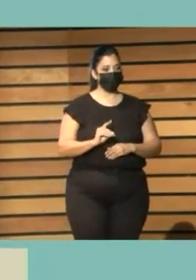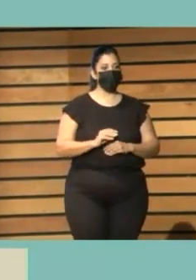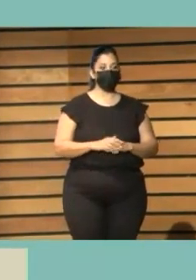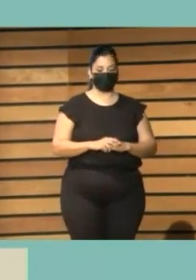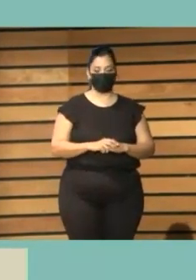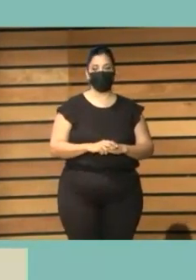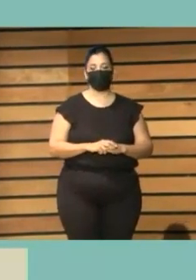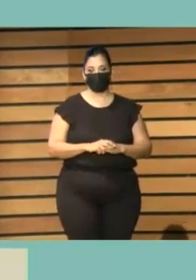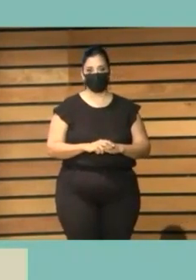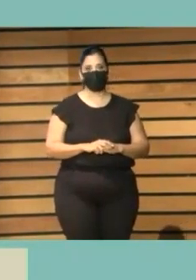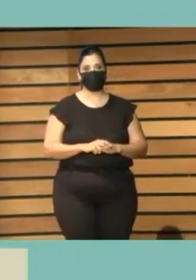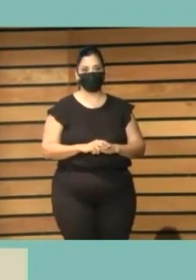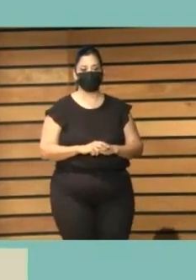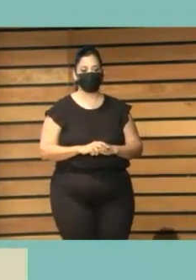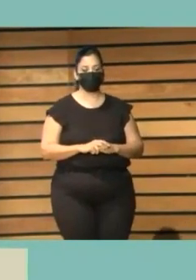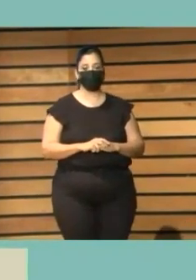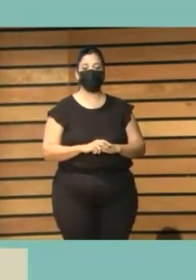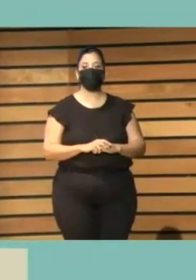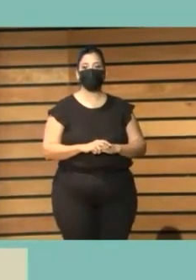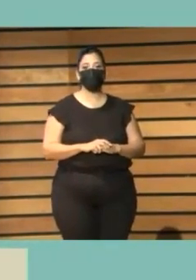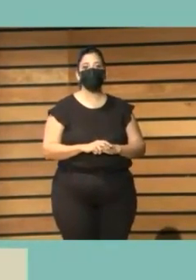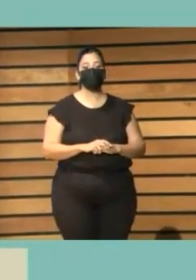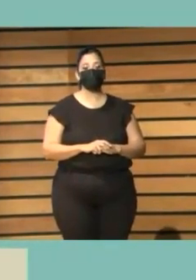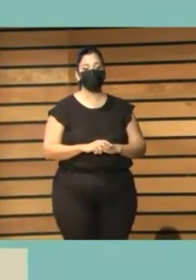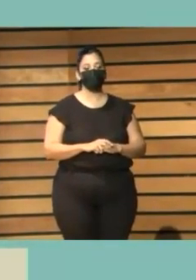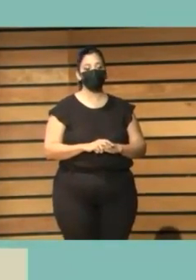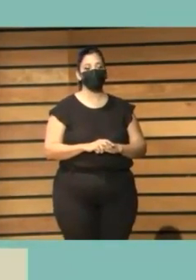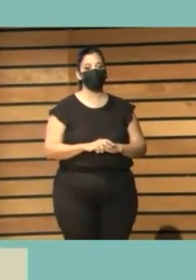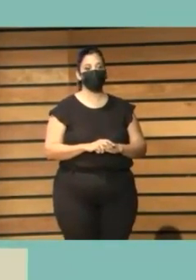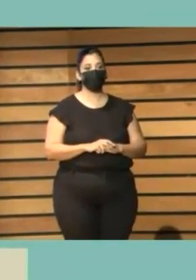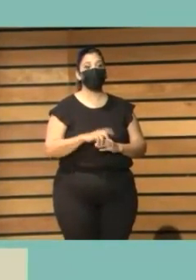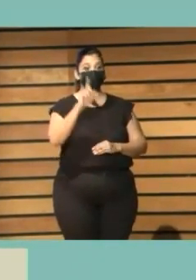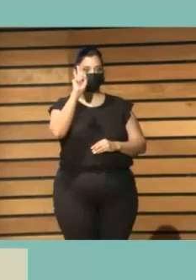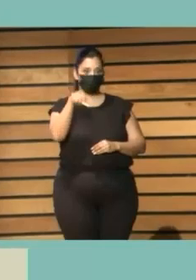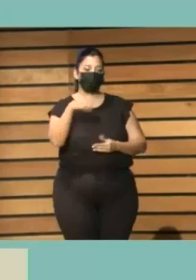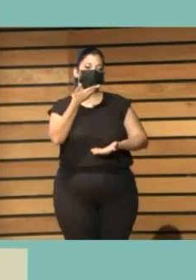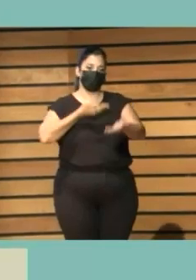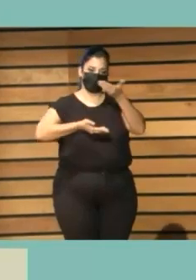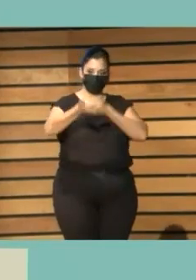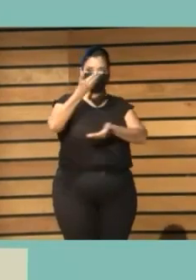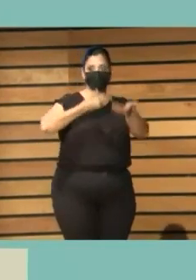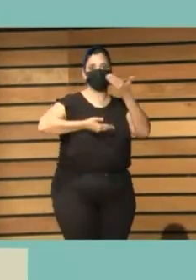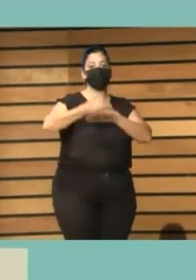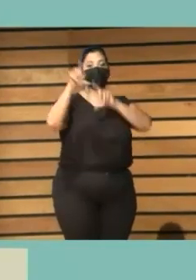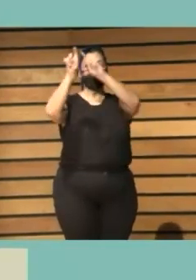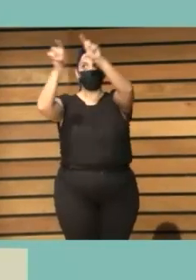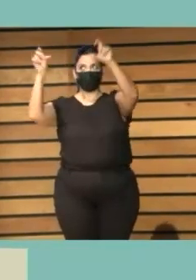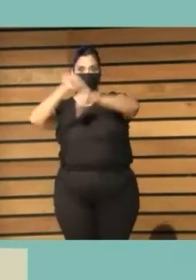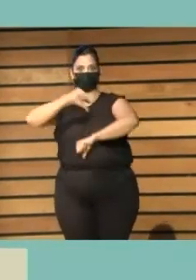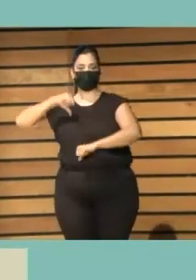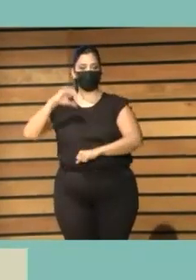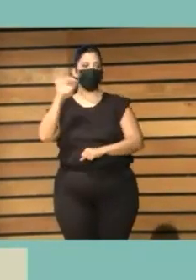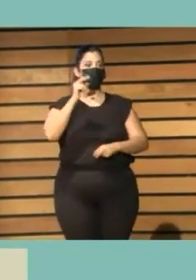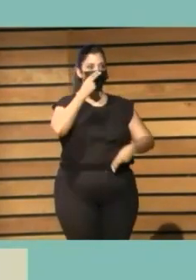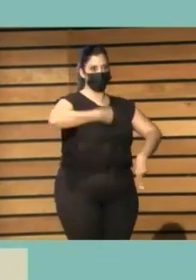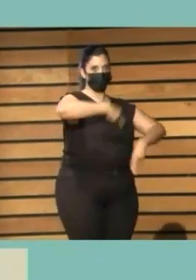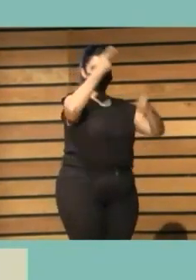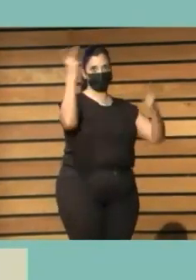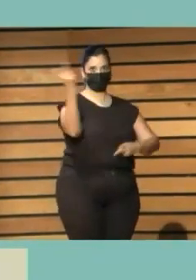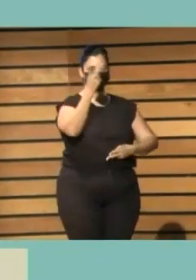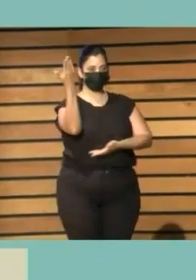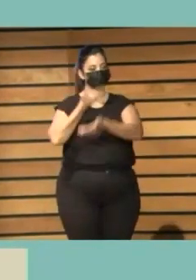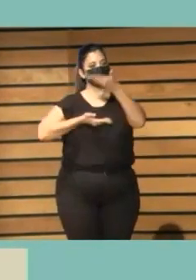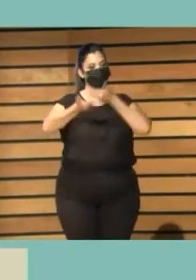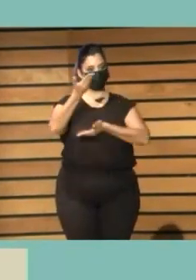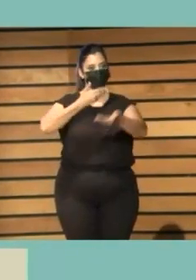principales de las actuaciones, y desde y con la colaboración público-privado. También asumimos una perspectiva integral